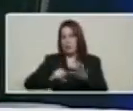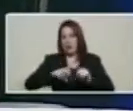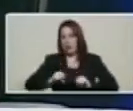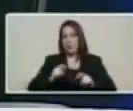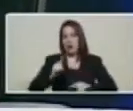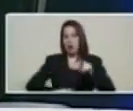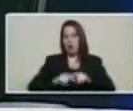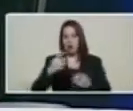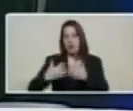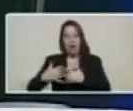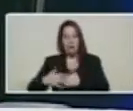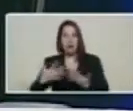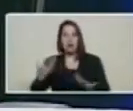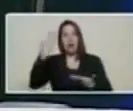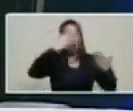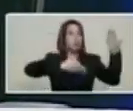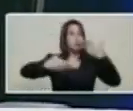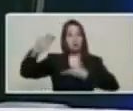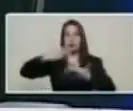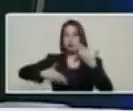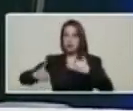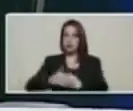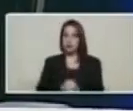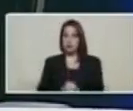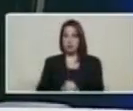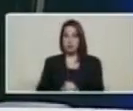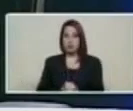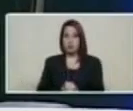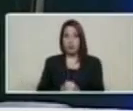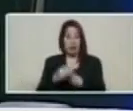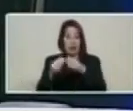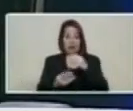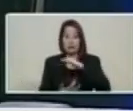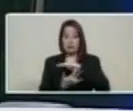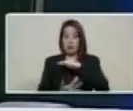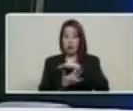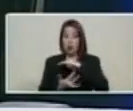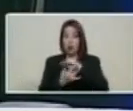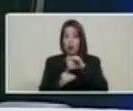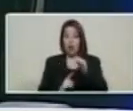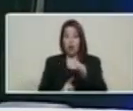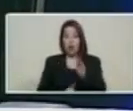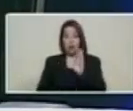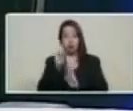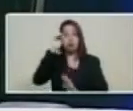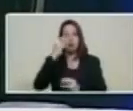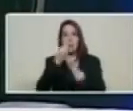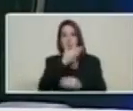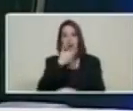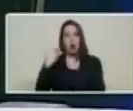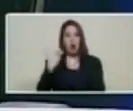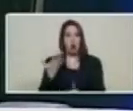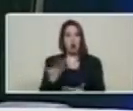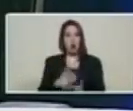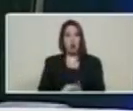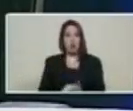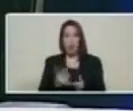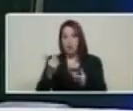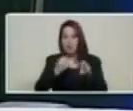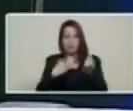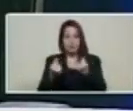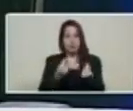financiera que coloca a nuestro país en el puntal tecnológico, financiero, monetario. Es